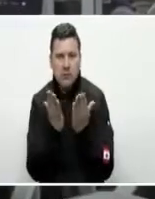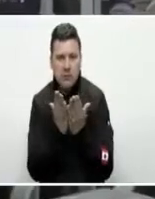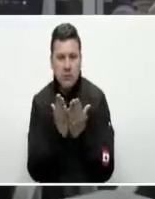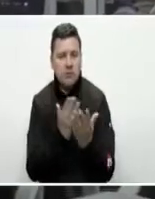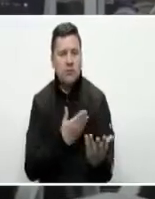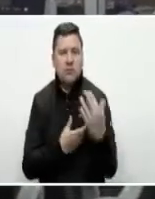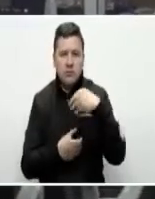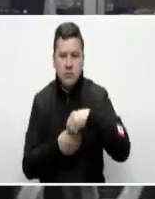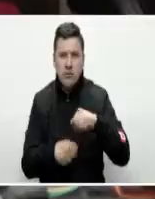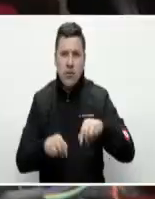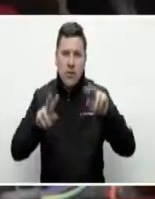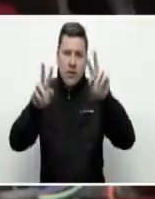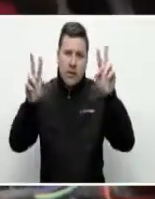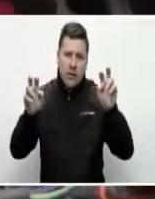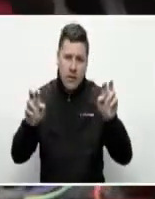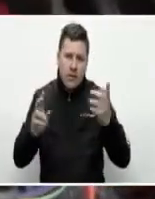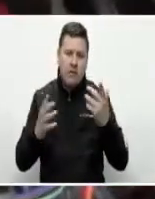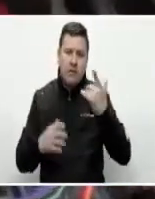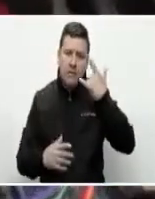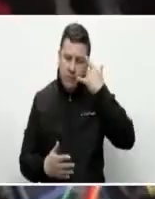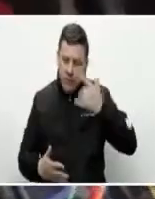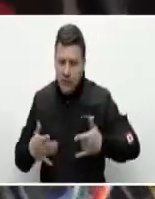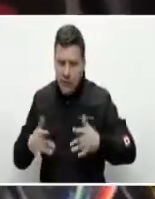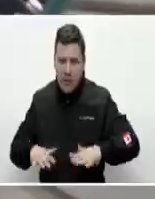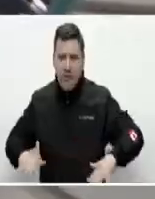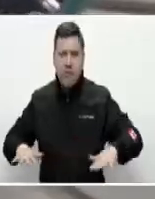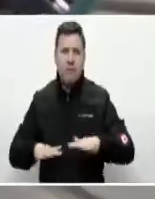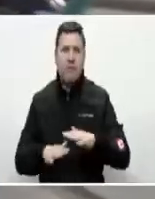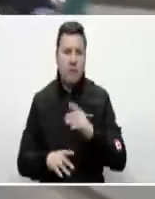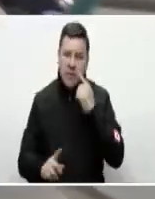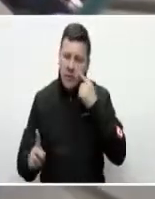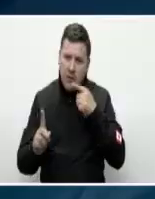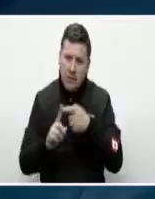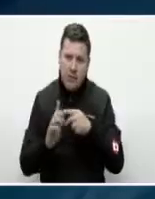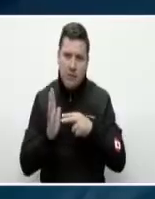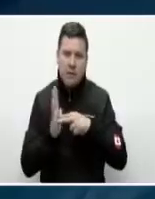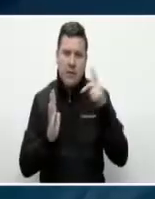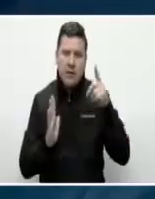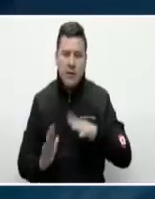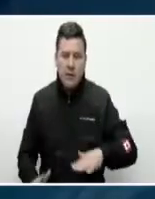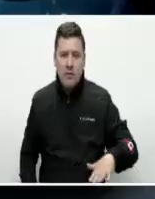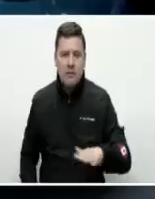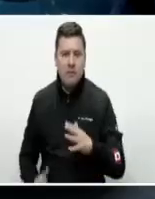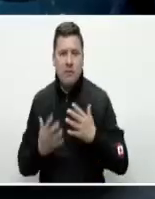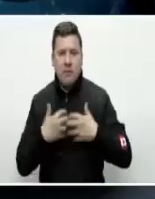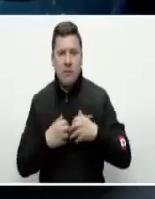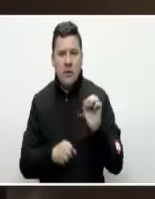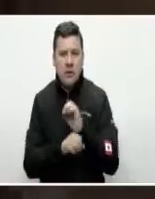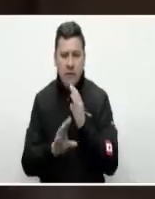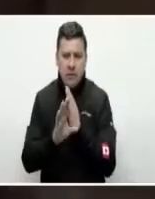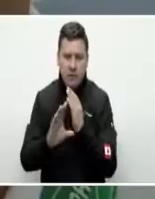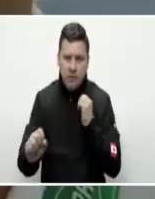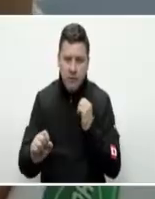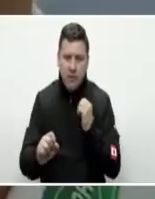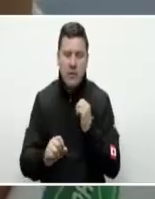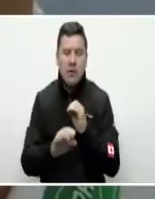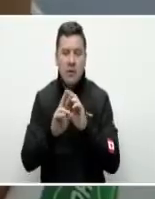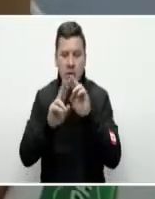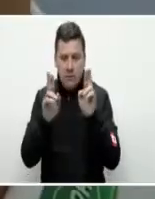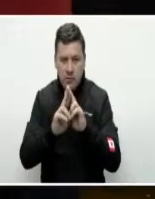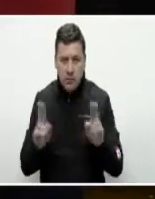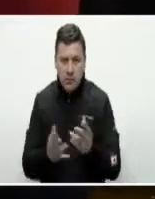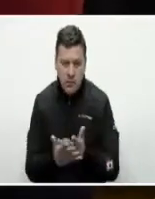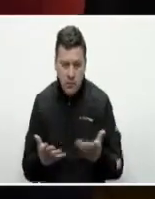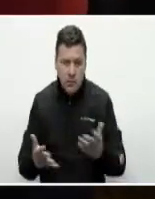incluye otros temas como robótica colaborativa, perspectiva de las tecnologías, industria automotriz, internet de las